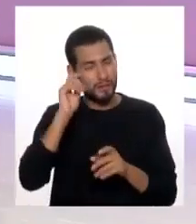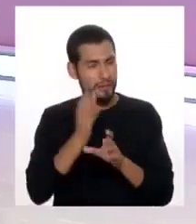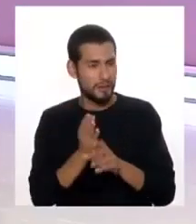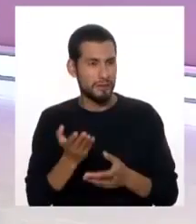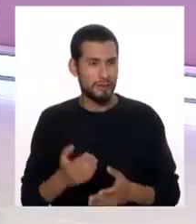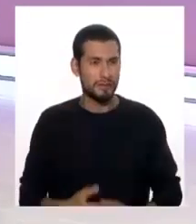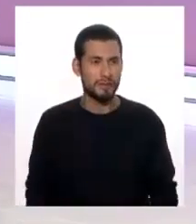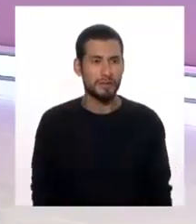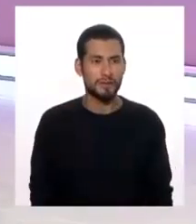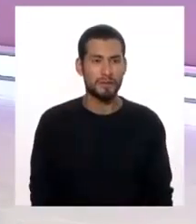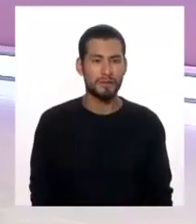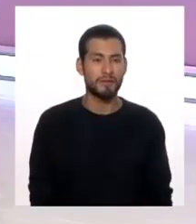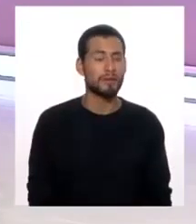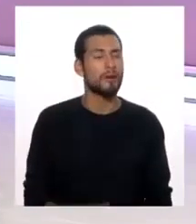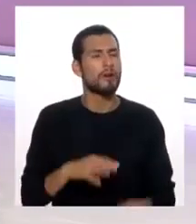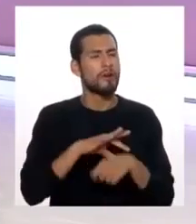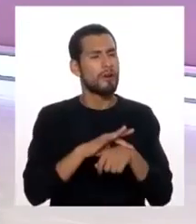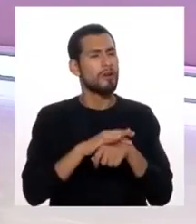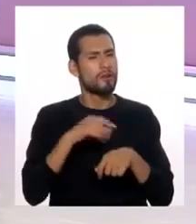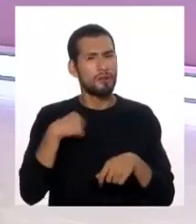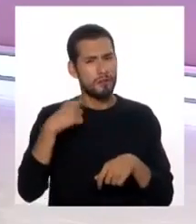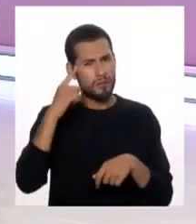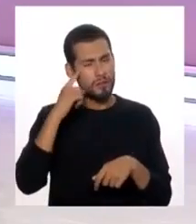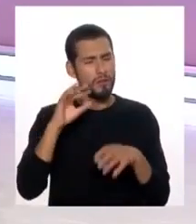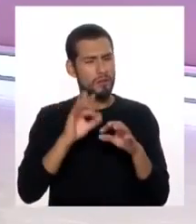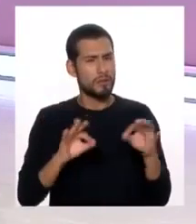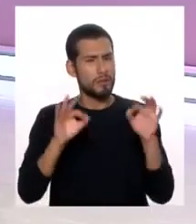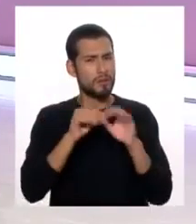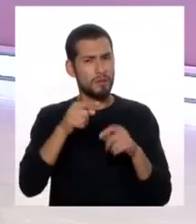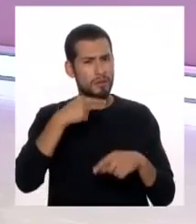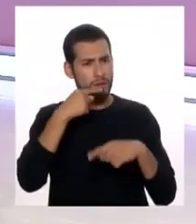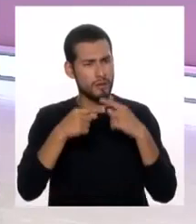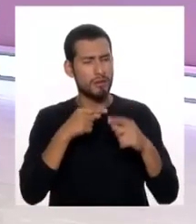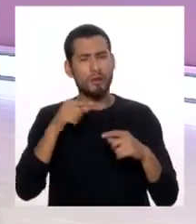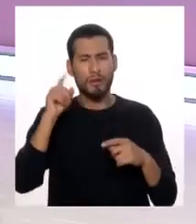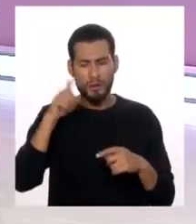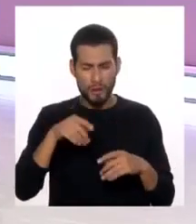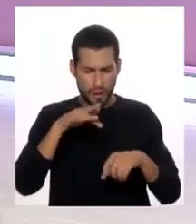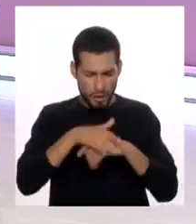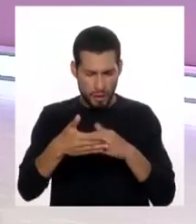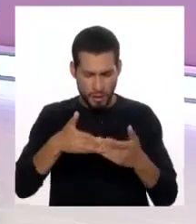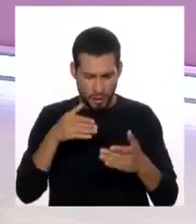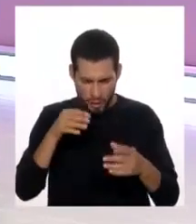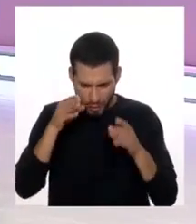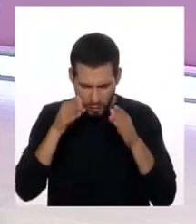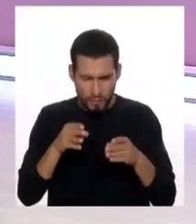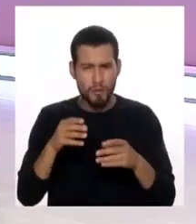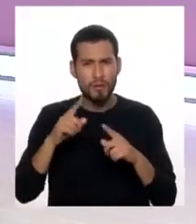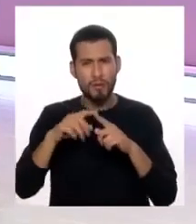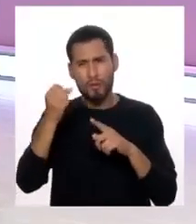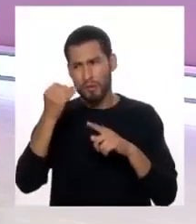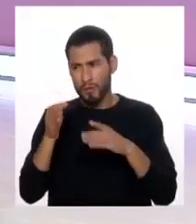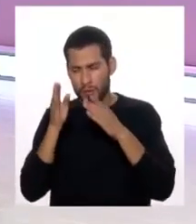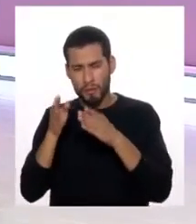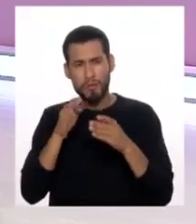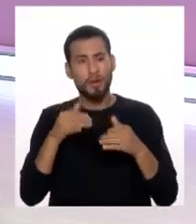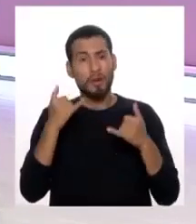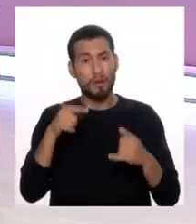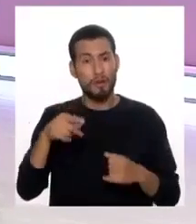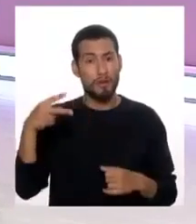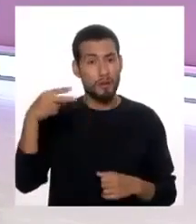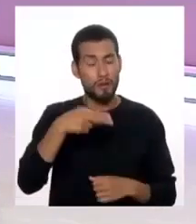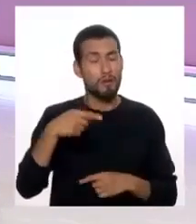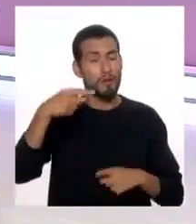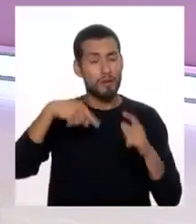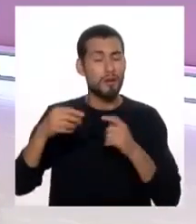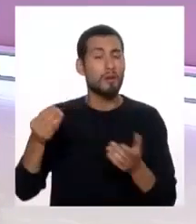Muy bien, doctor Vargas, yo creo que es muy importante lo que ha dicho, diagnóstico oportuno, enfoque multifactorial. Vamos al corte